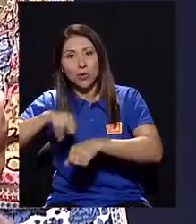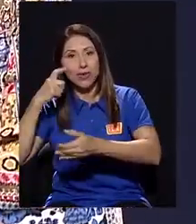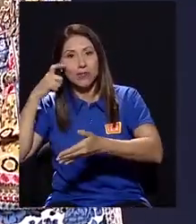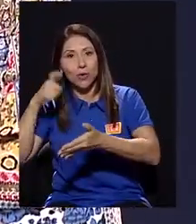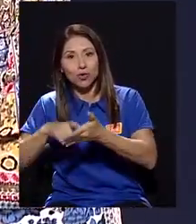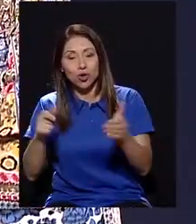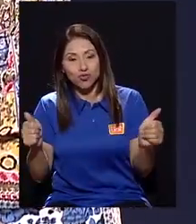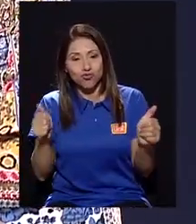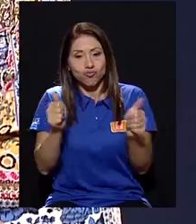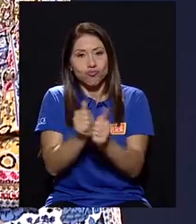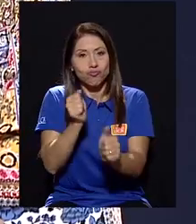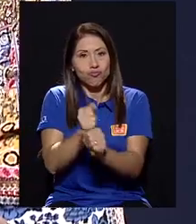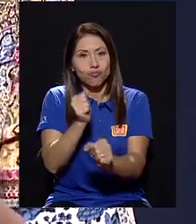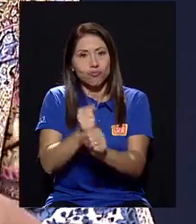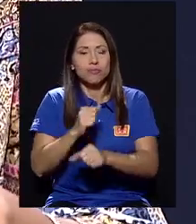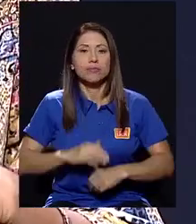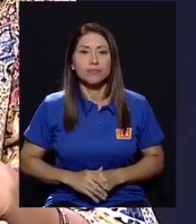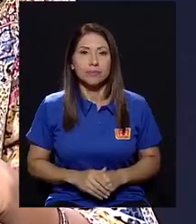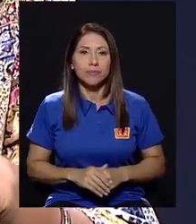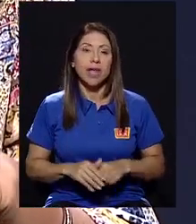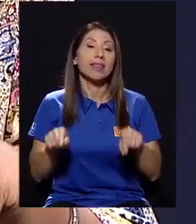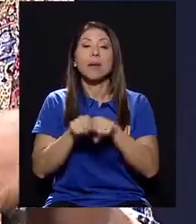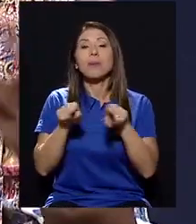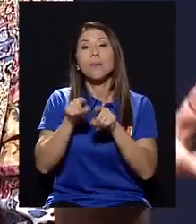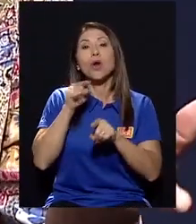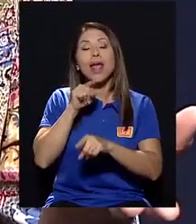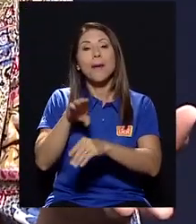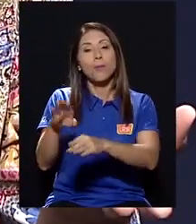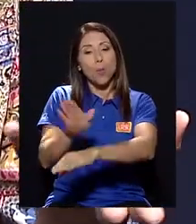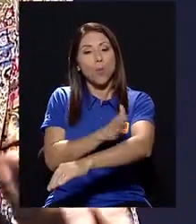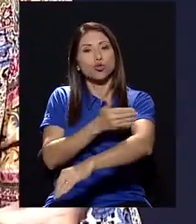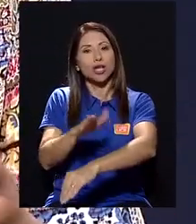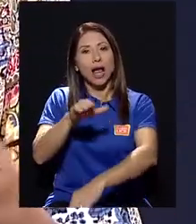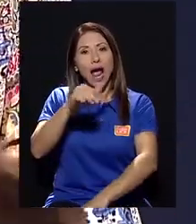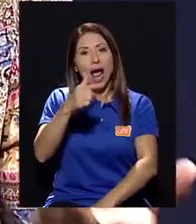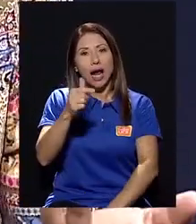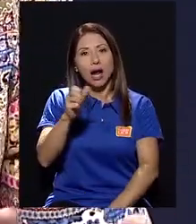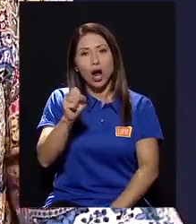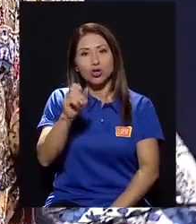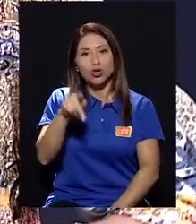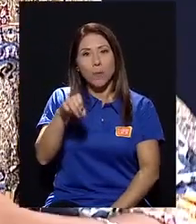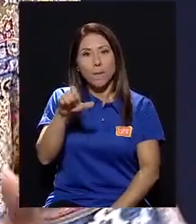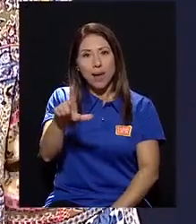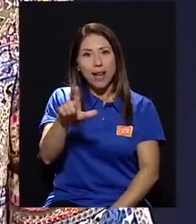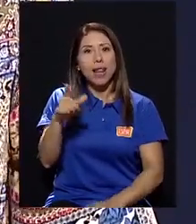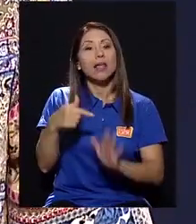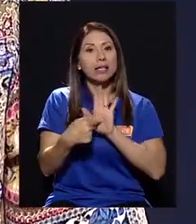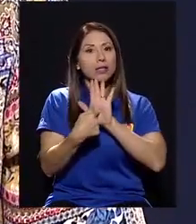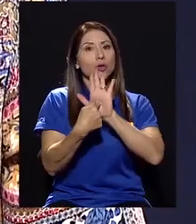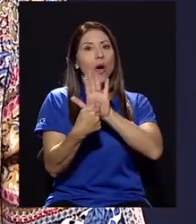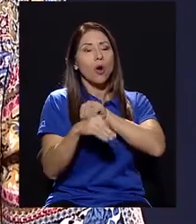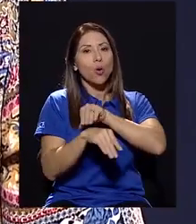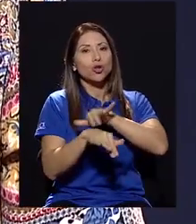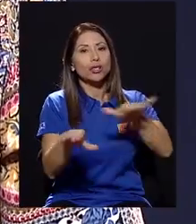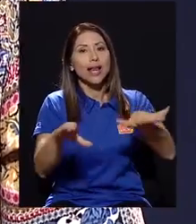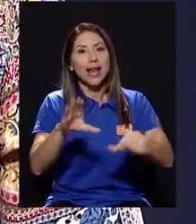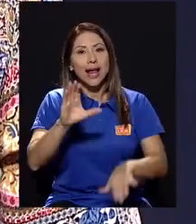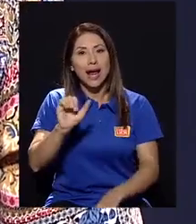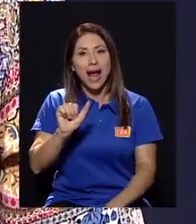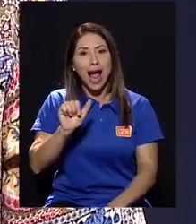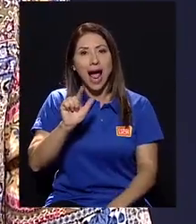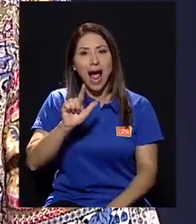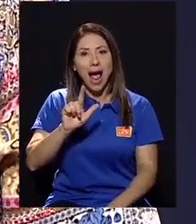una coproducción, y en Góspel, por ejemplo, que se dio a conocer tanto, el calipso que ya logramos, ¿verdad?,